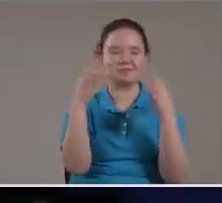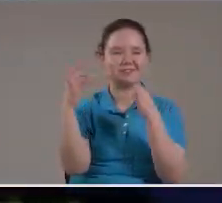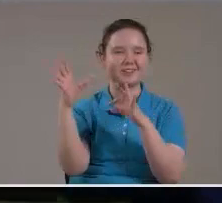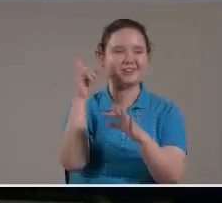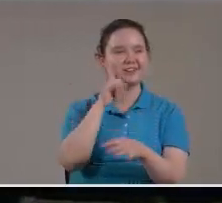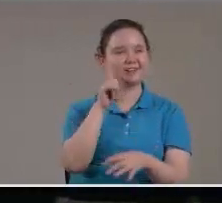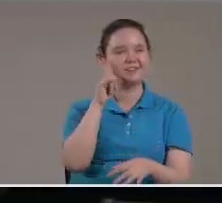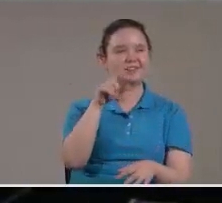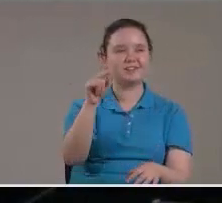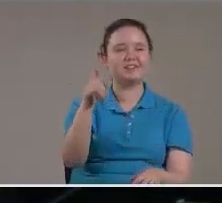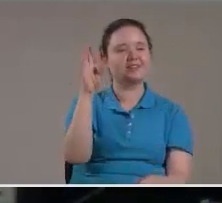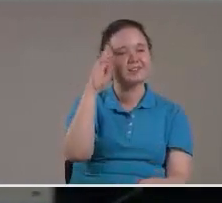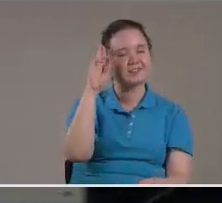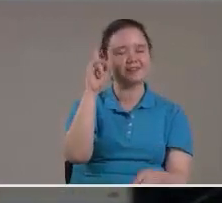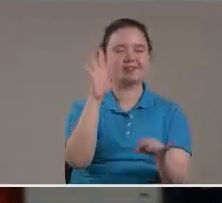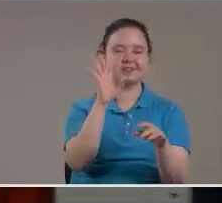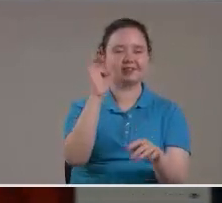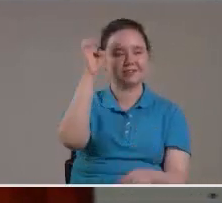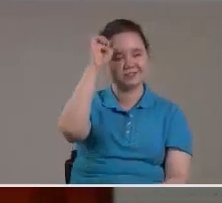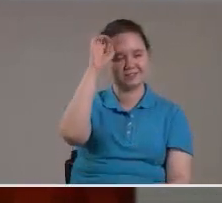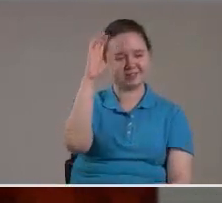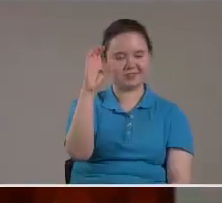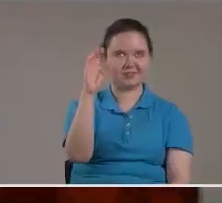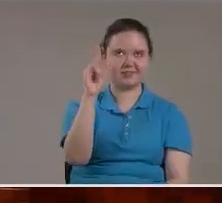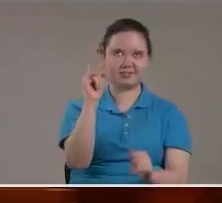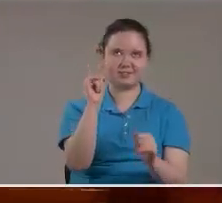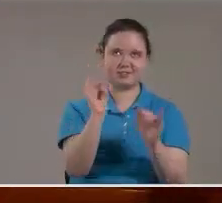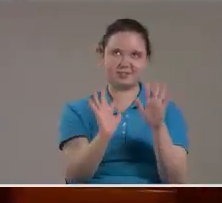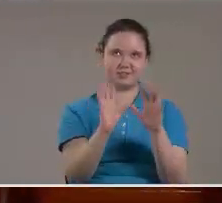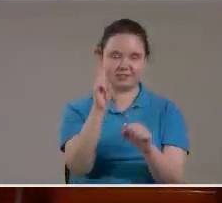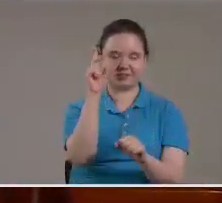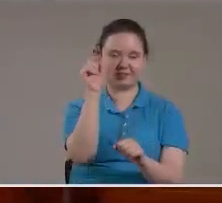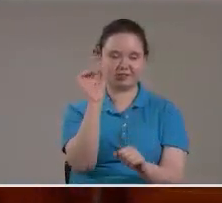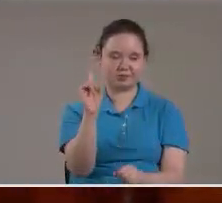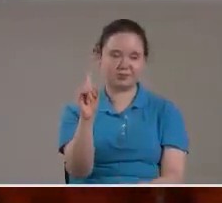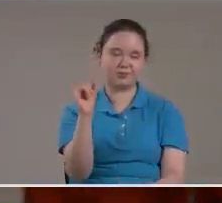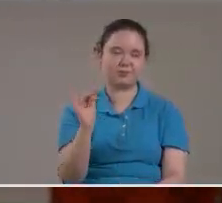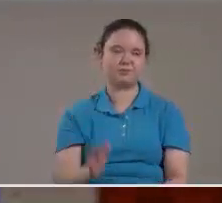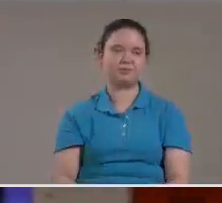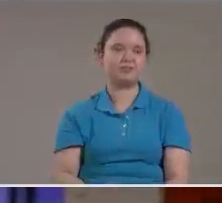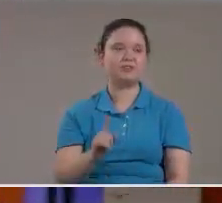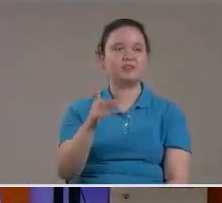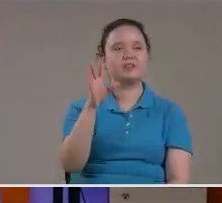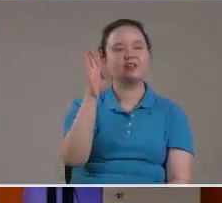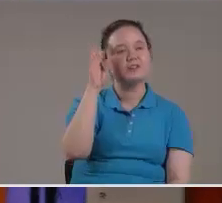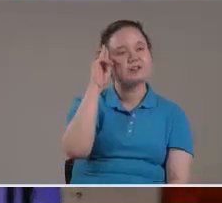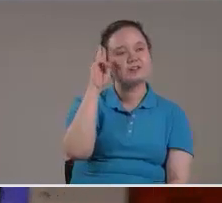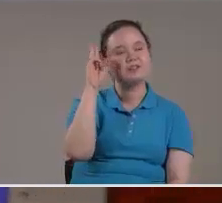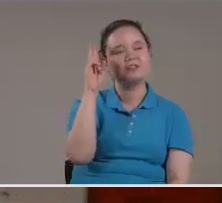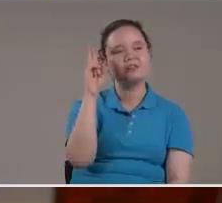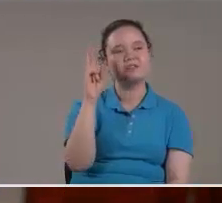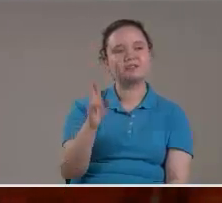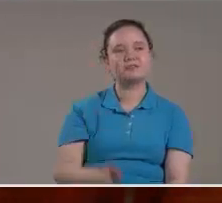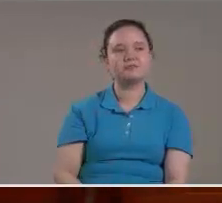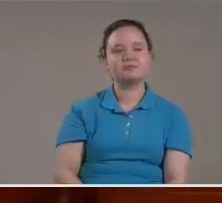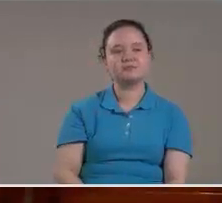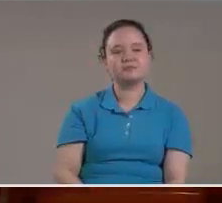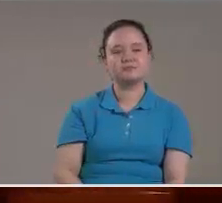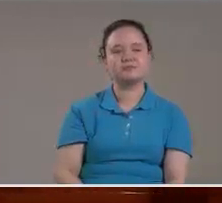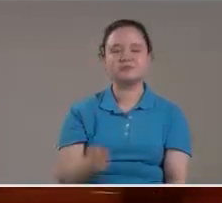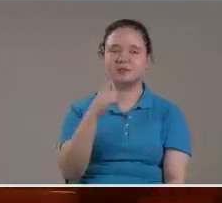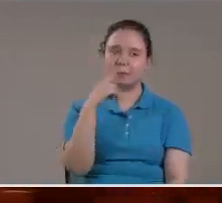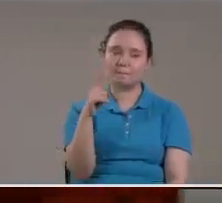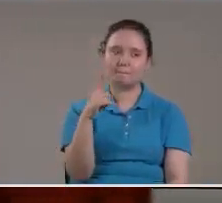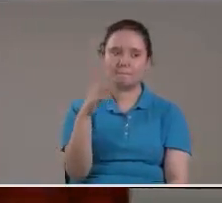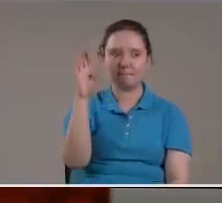Eclesiastes 12 Acuérdate de tu creador En los días de tu juventud Ok Mire todo lo que dice